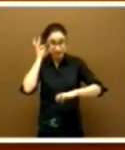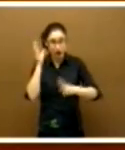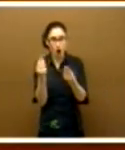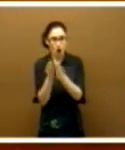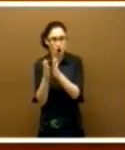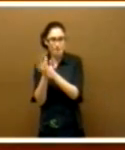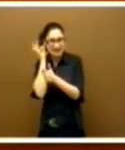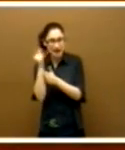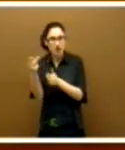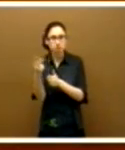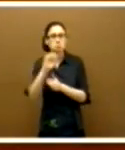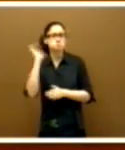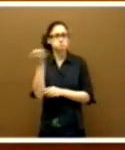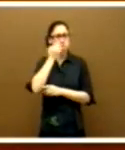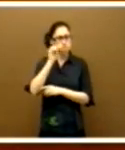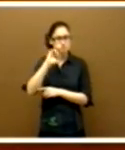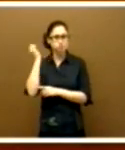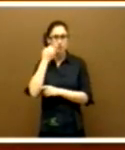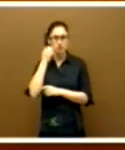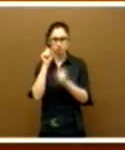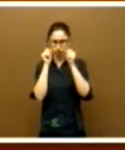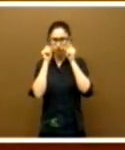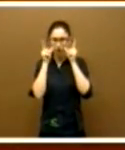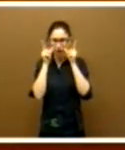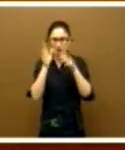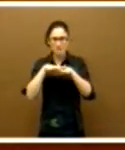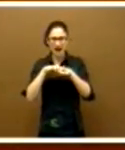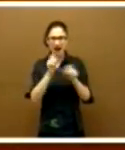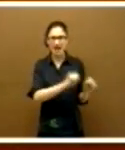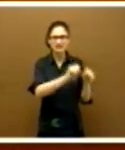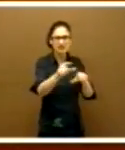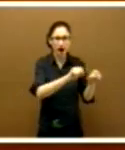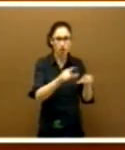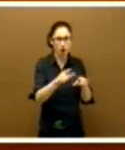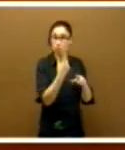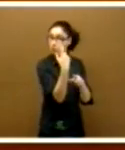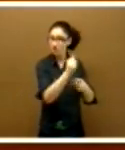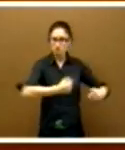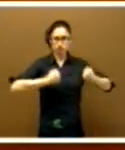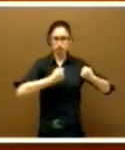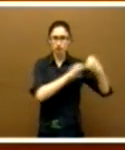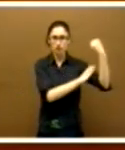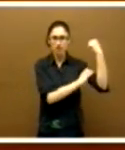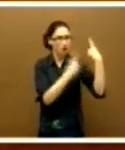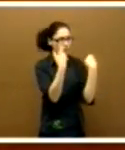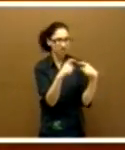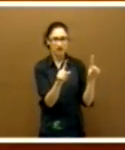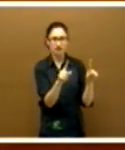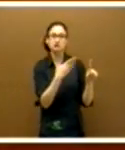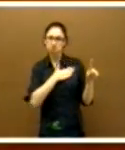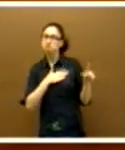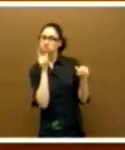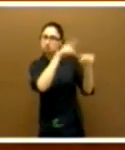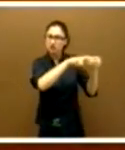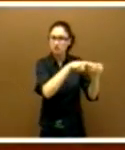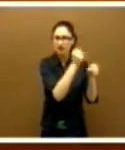protestan porque se dan cuenta que para ser estibador ya no hace falta la fuerza y quieren participar también de ese otro